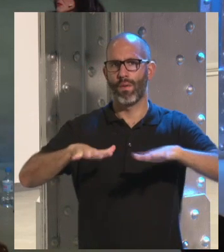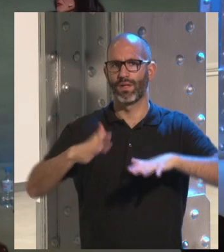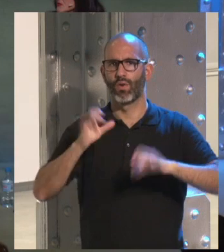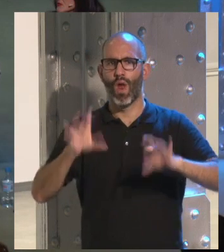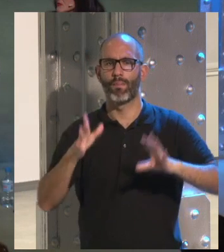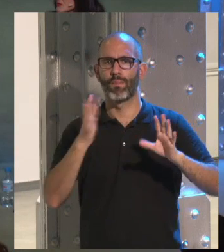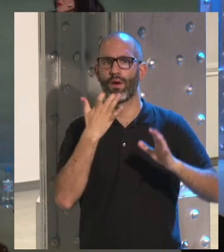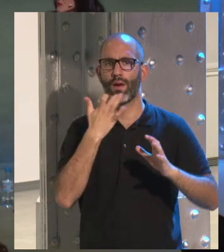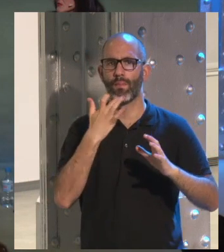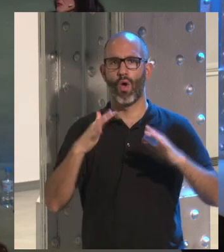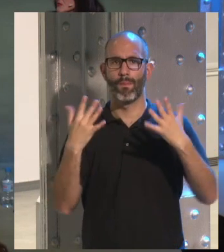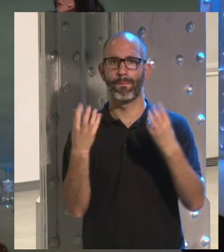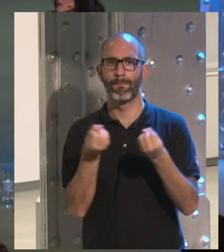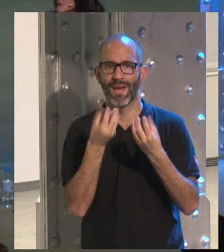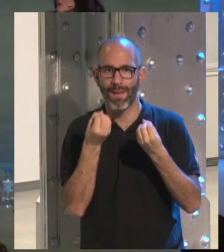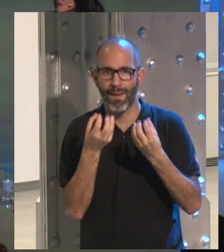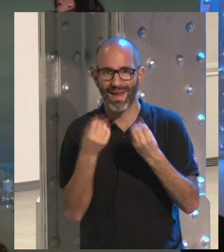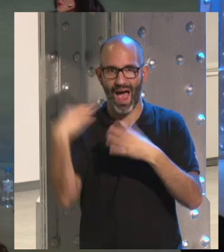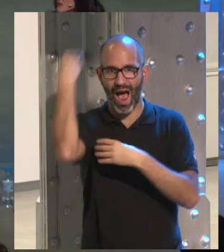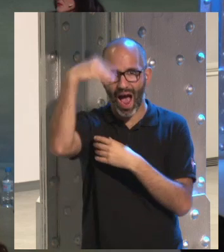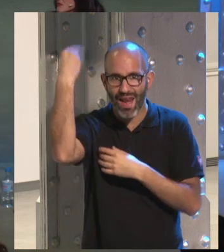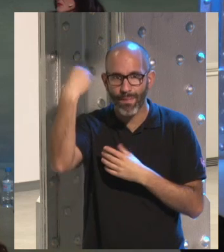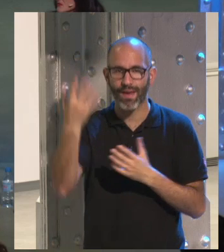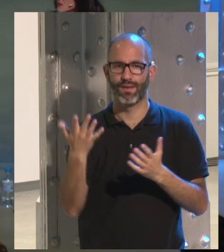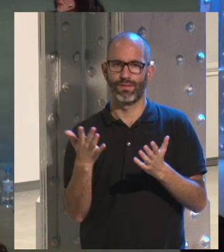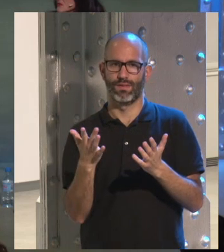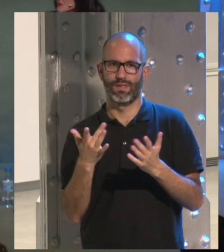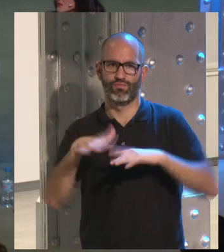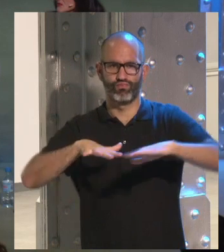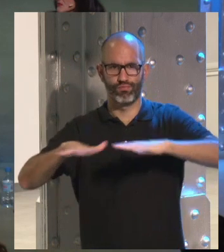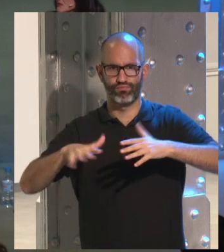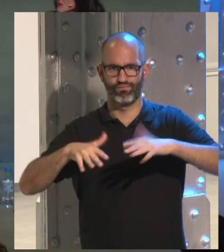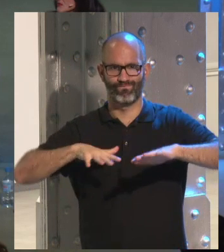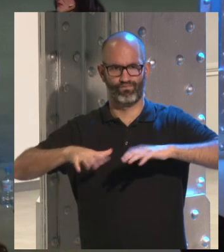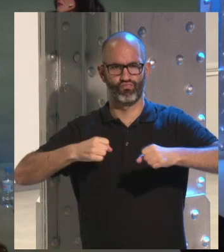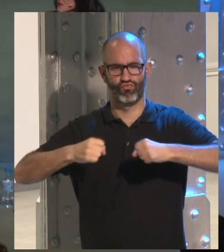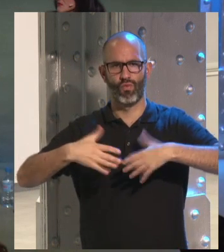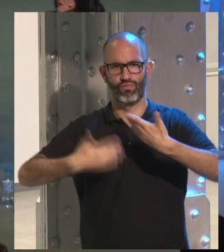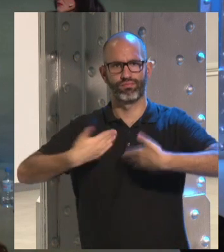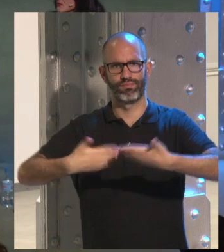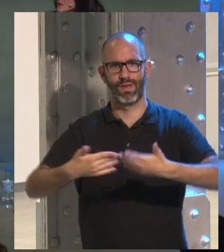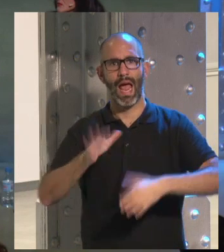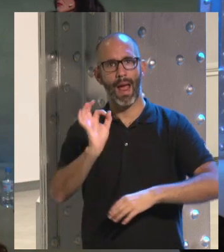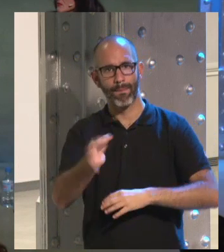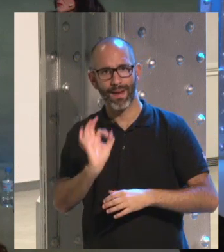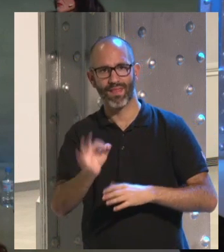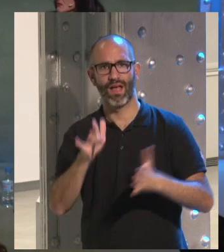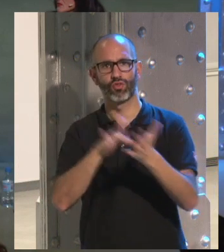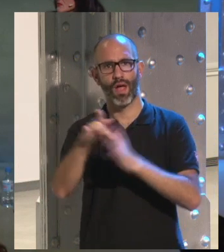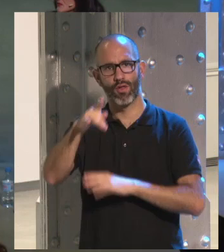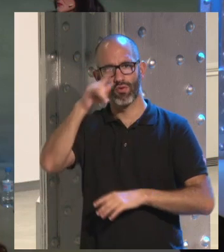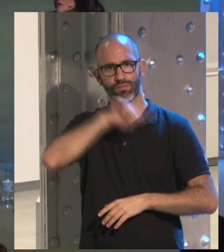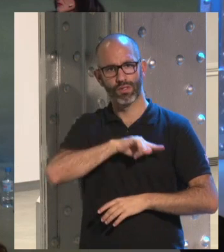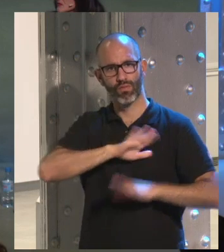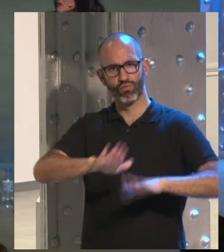la primavera árabe movimientos políticos importantísimos es decir que es cierto que llevan una determinada moral muy